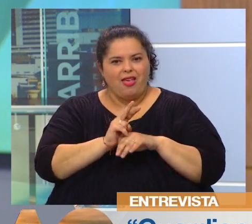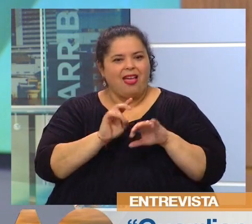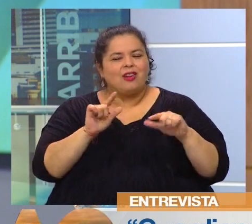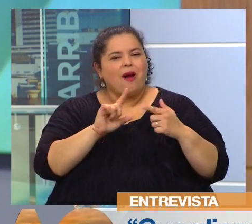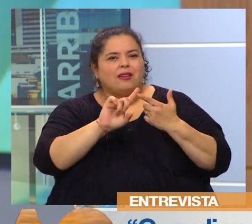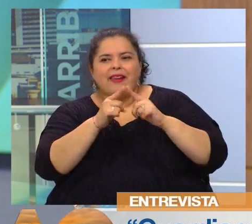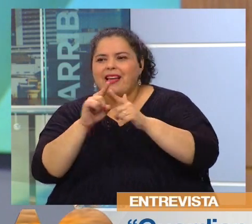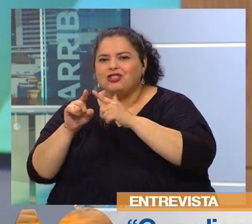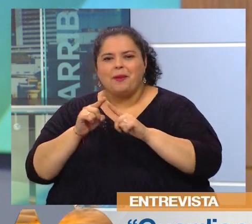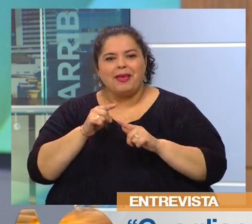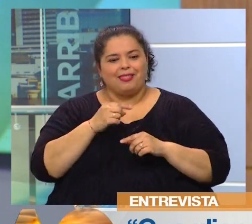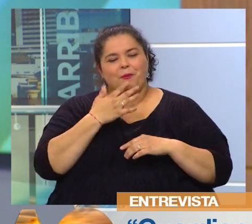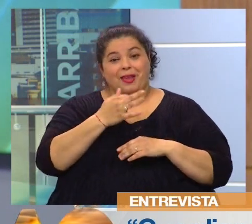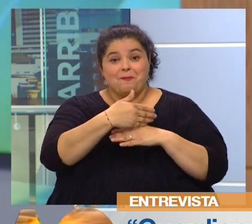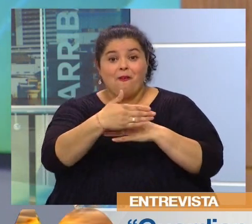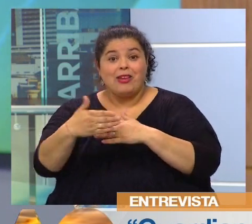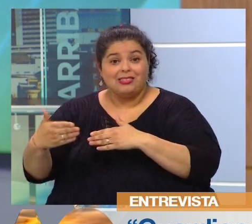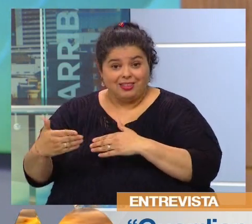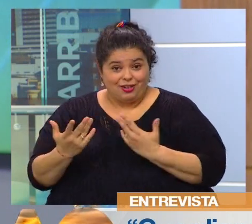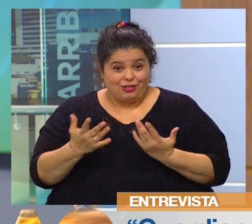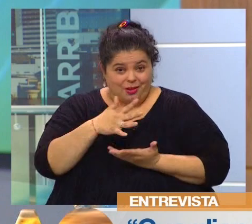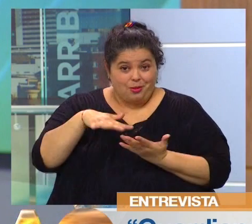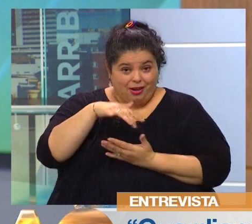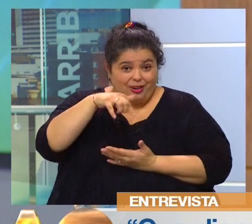Conocemos menos a los vecinos de la cuadra, en el barrio.